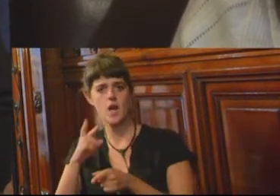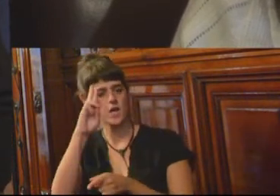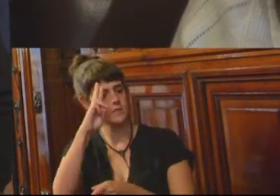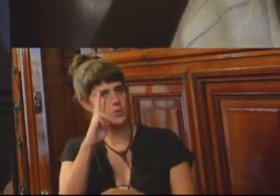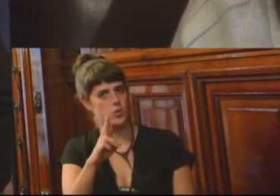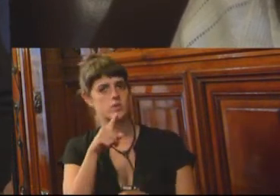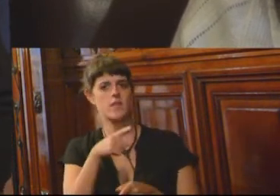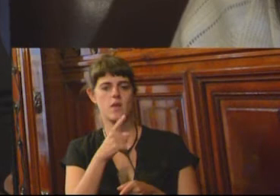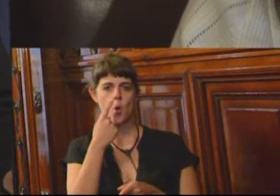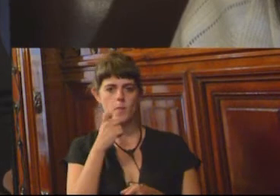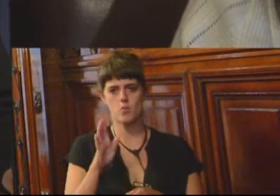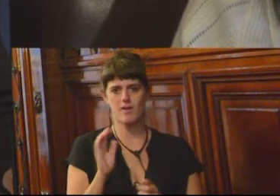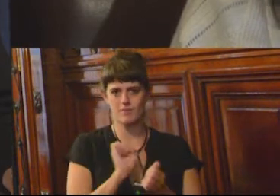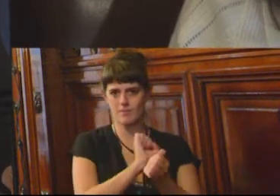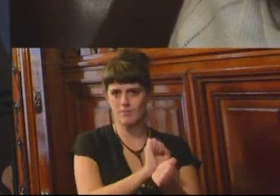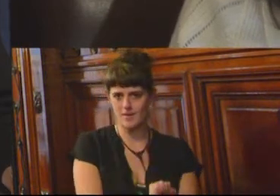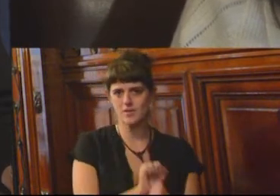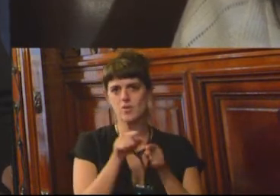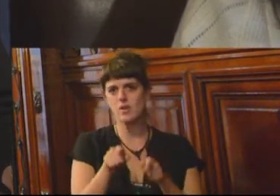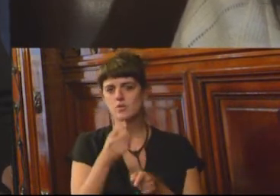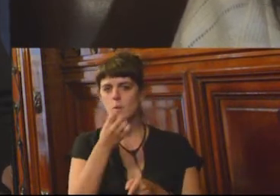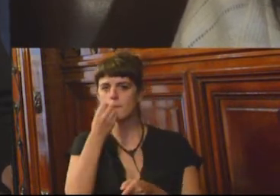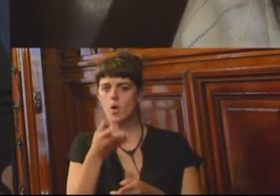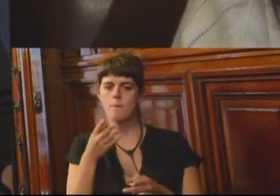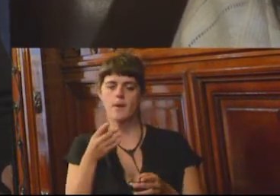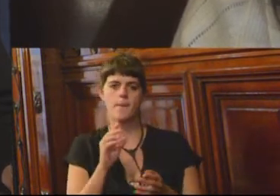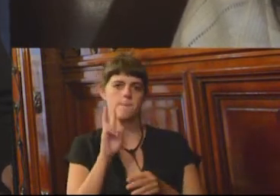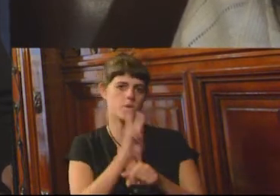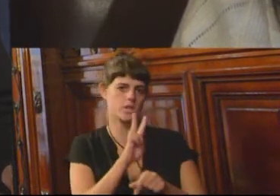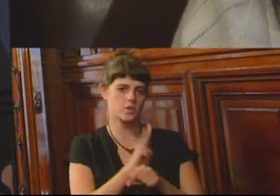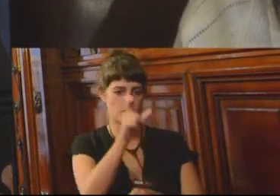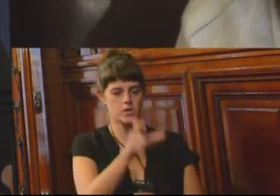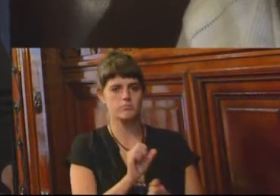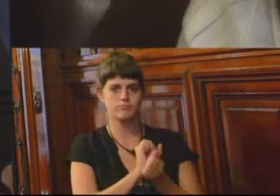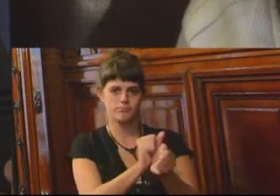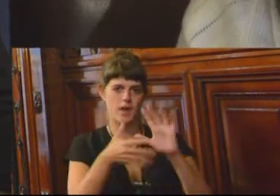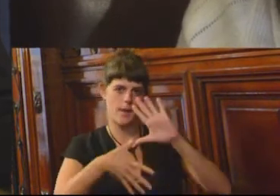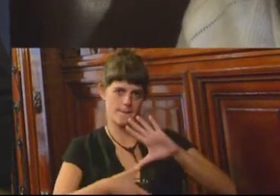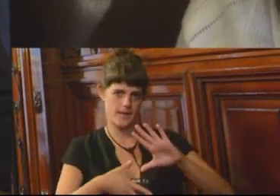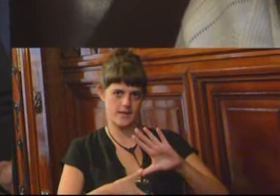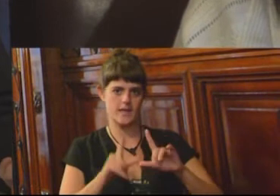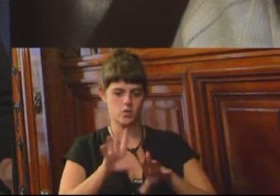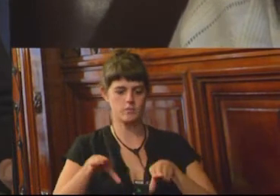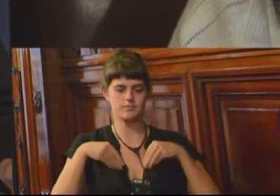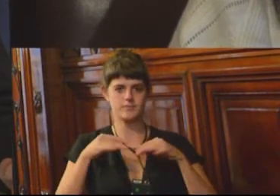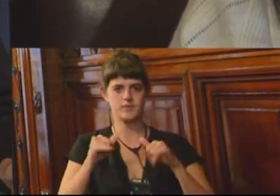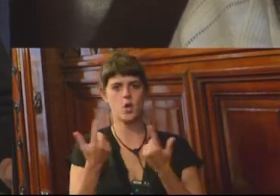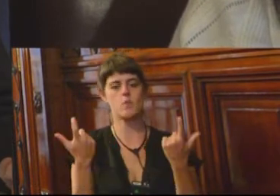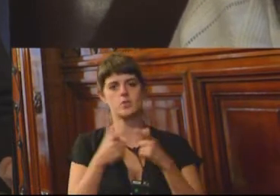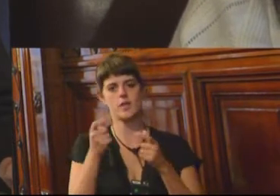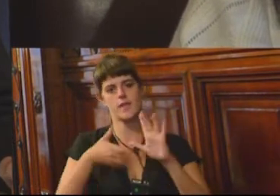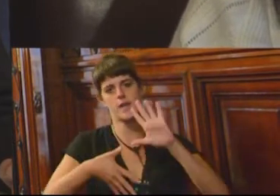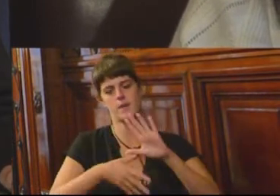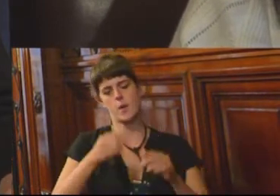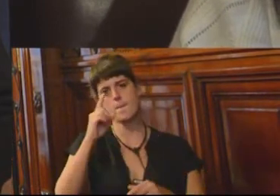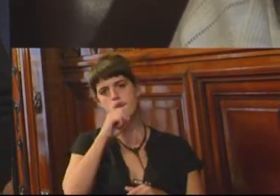reforzarán los principios y buenas prácticas sobre la protección de las personas privadas de libertad en las Américas, adoptadas por la Comisión Interamericana en marzo del